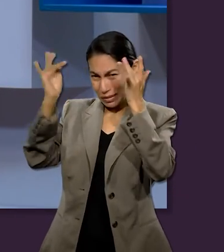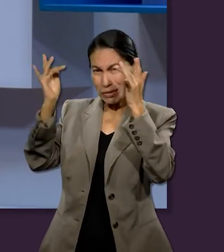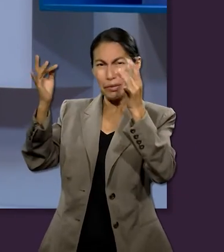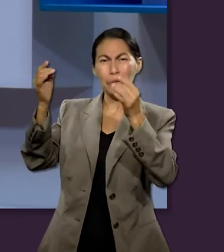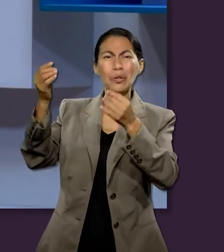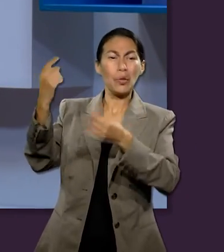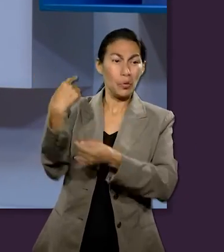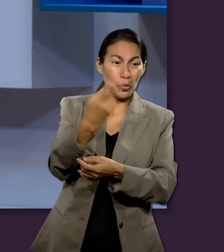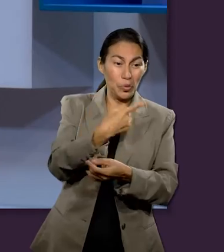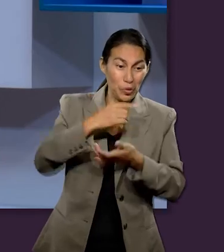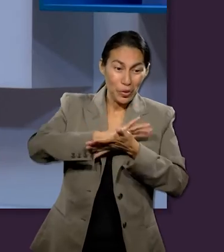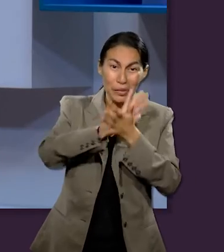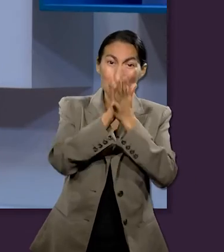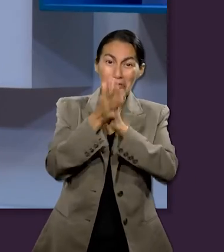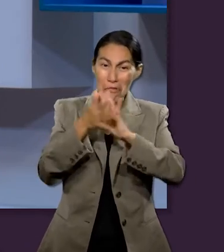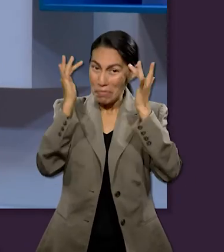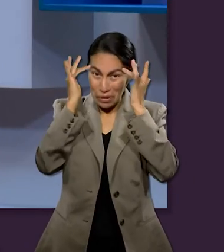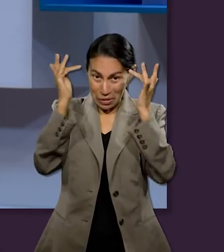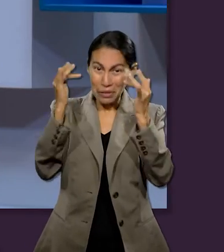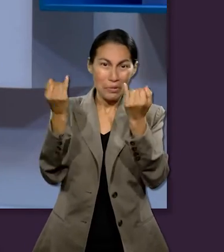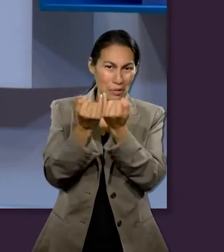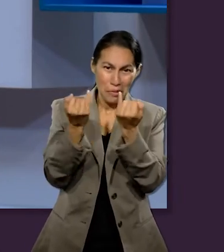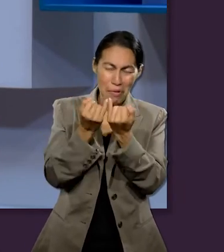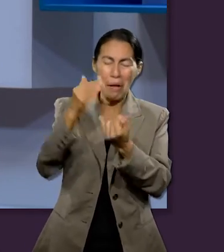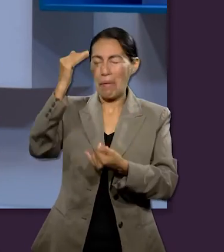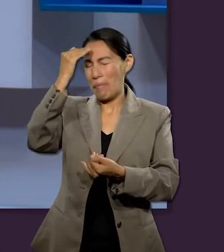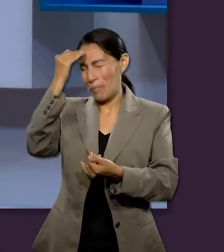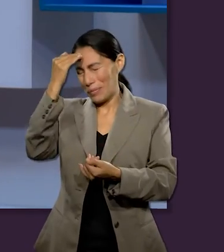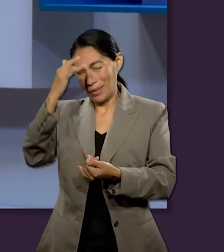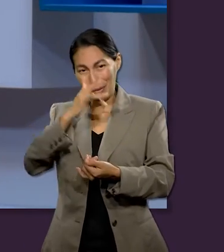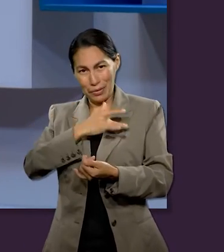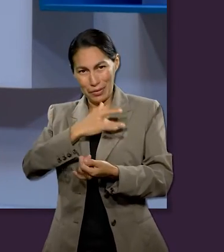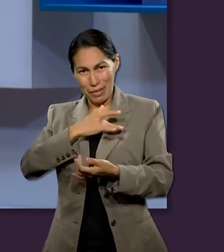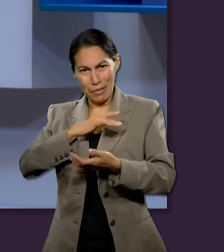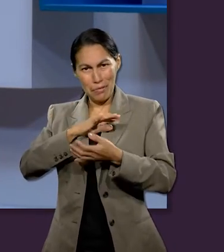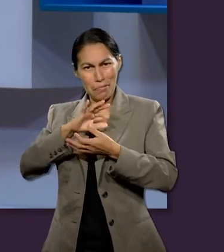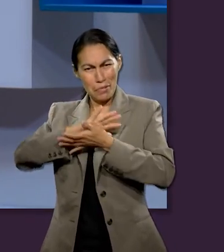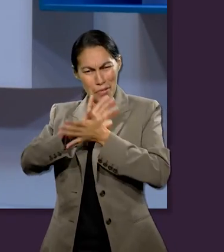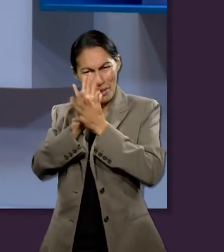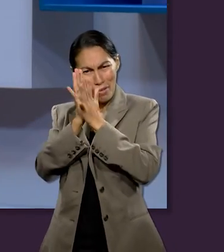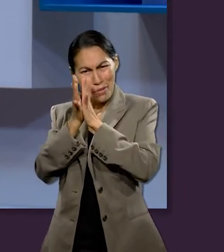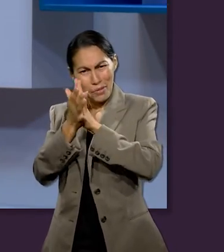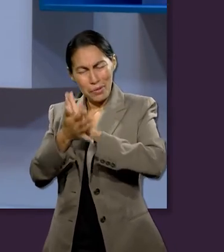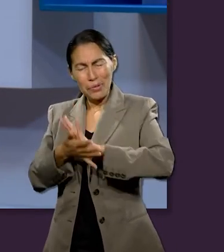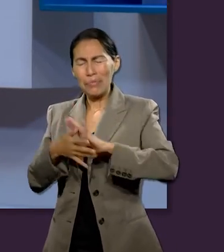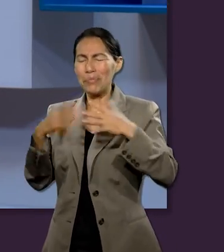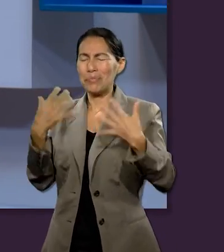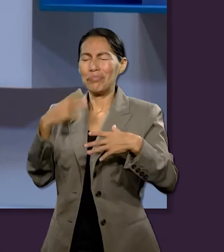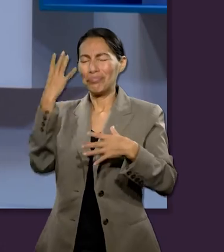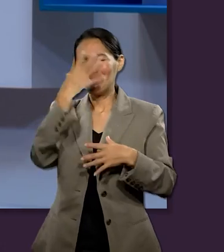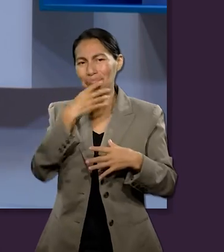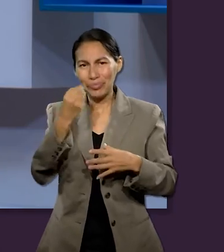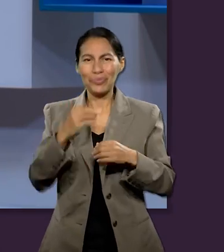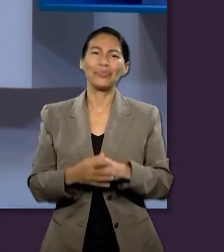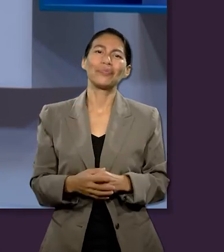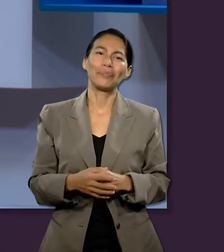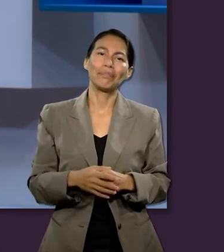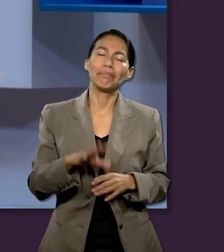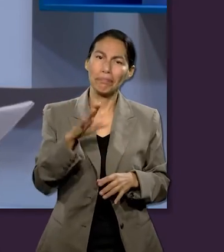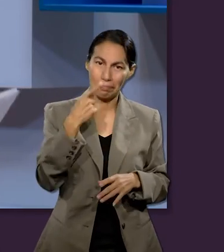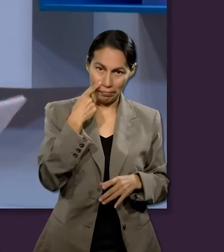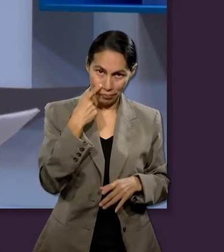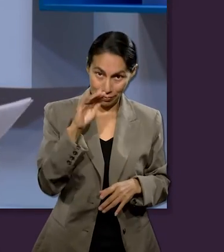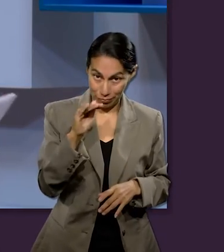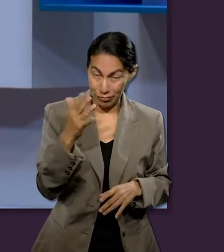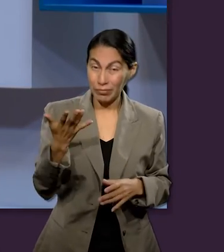obra santificadora es a nivel de nuestra mente, pero también a nivel de nuestro corazón. Saben, los